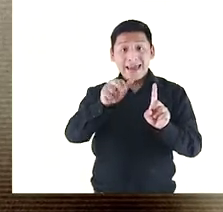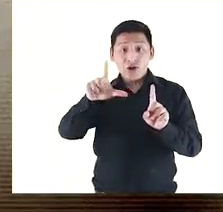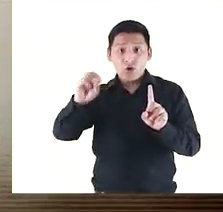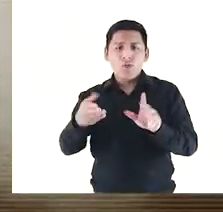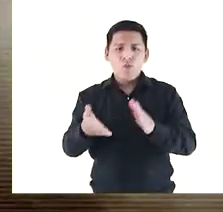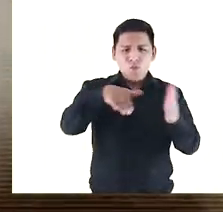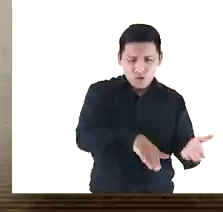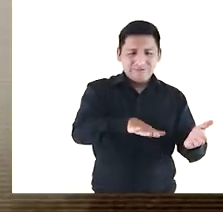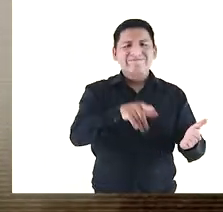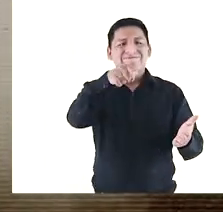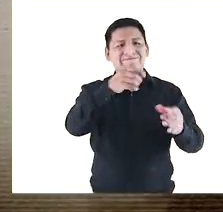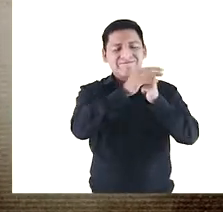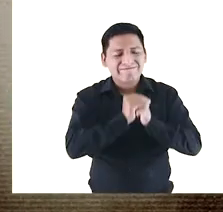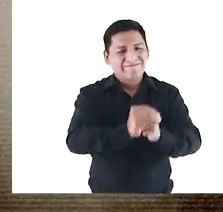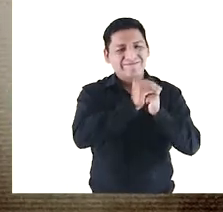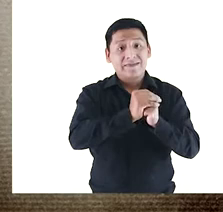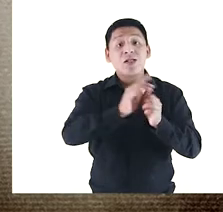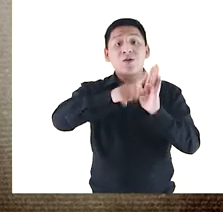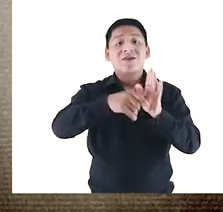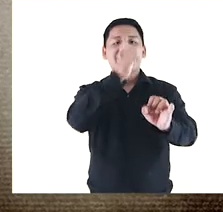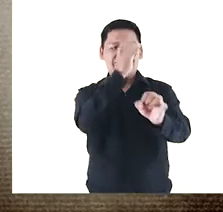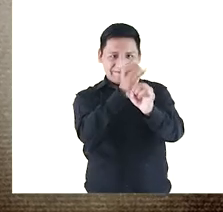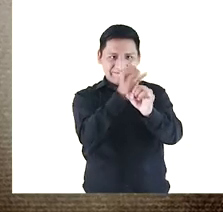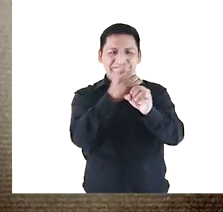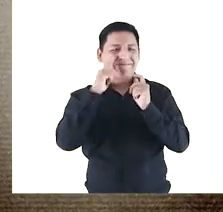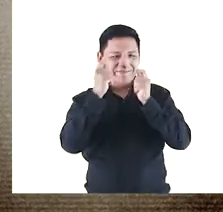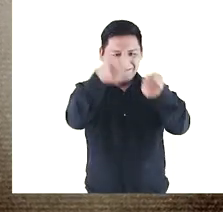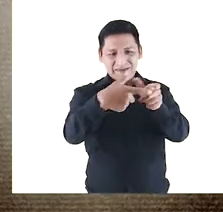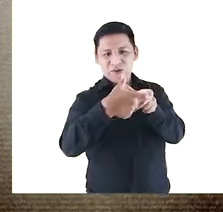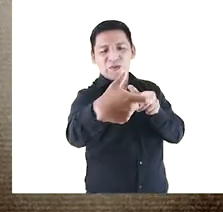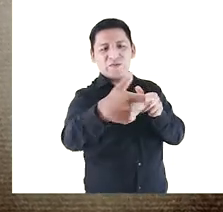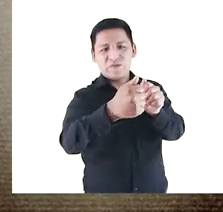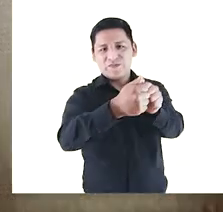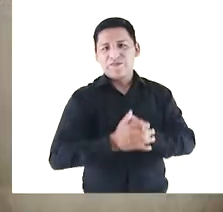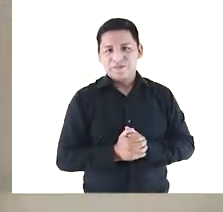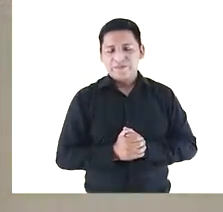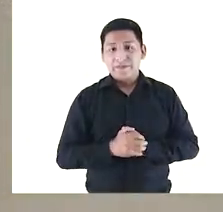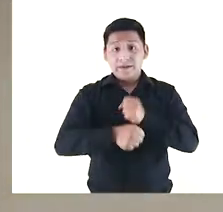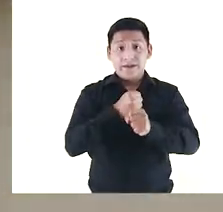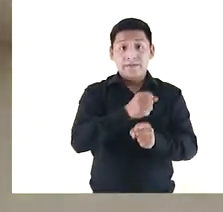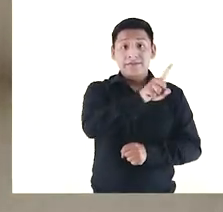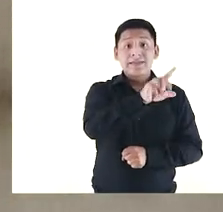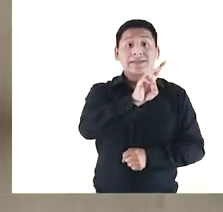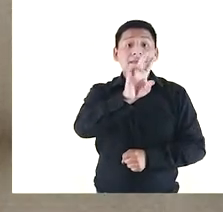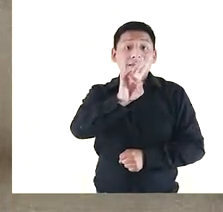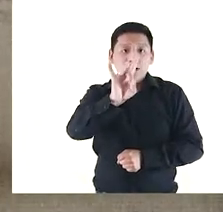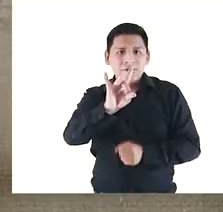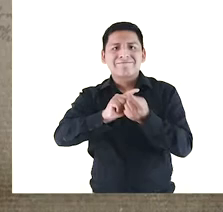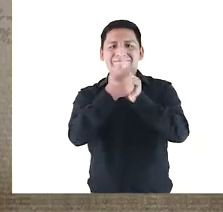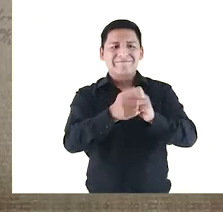Luego, a la muerte de Aiyón, se abrió un oratorio, y luego una capilla con la donación de un terreno contiguo. En